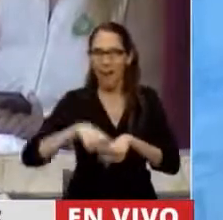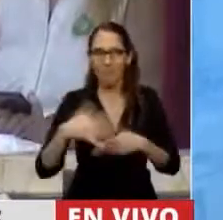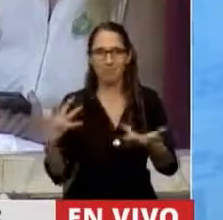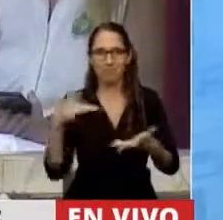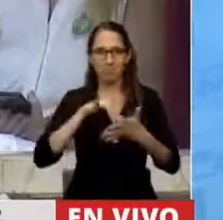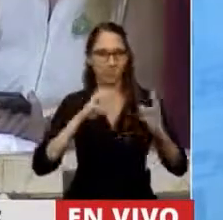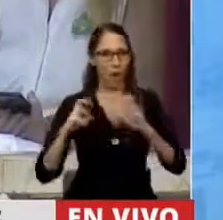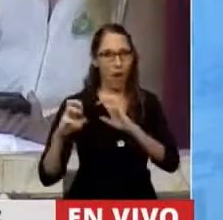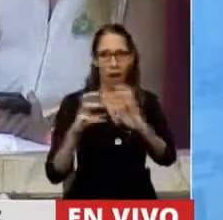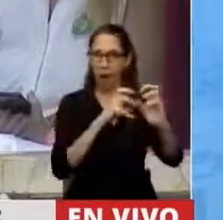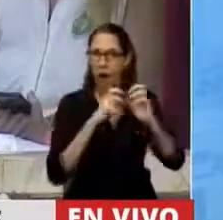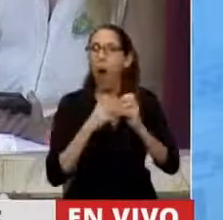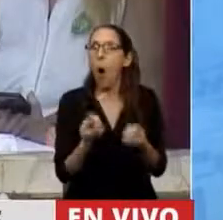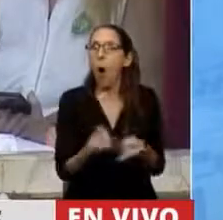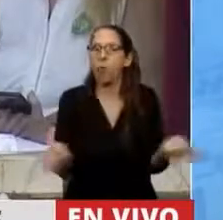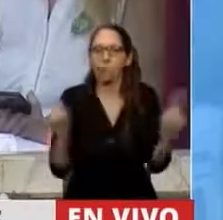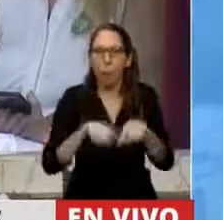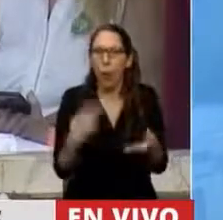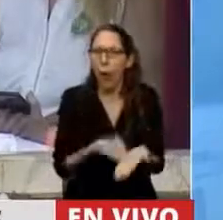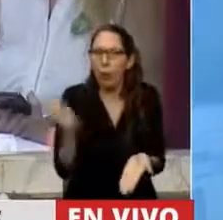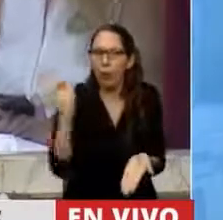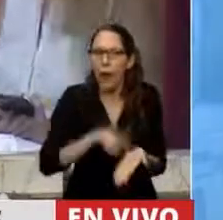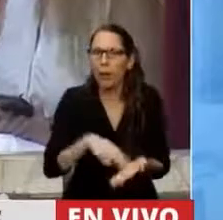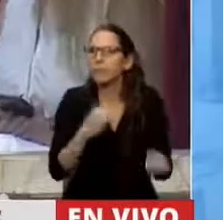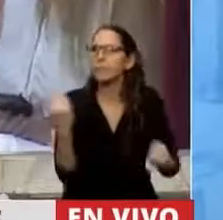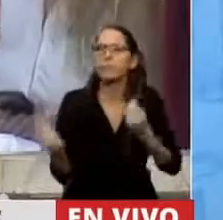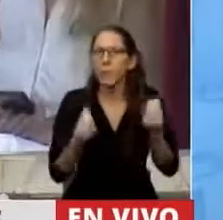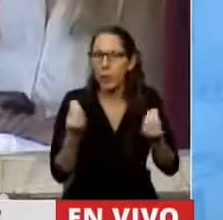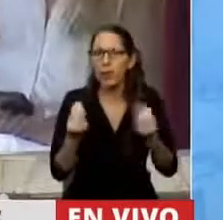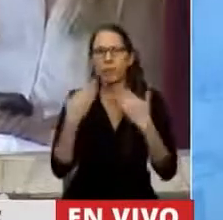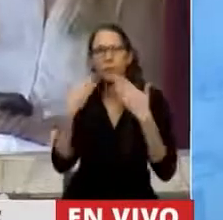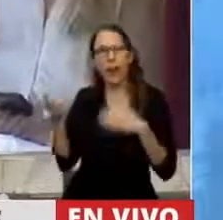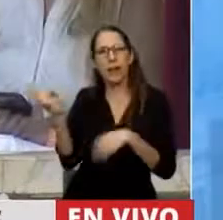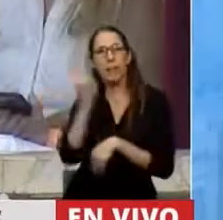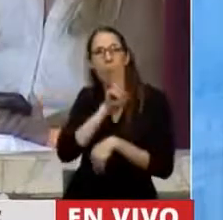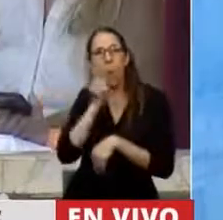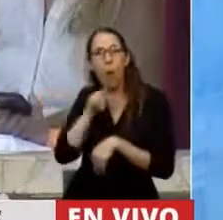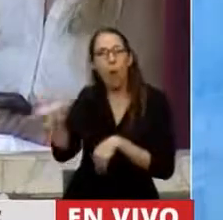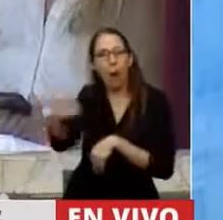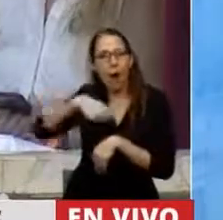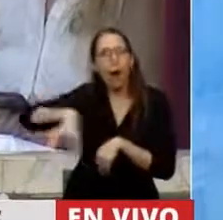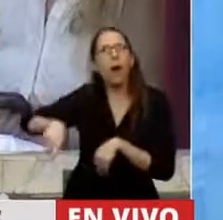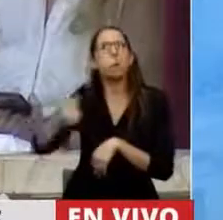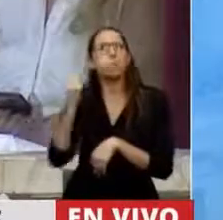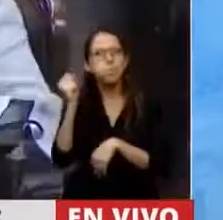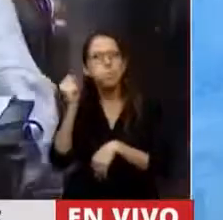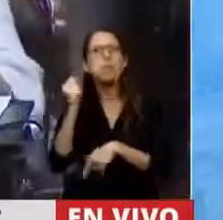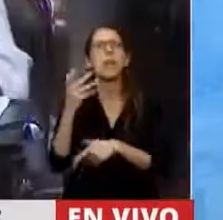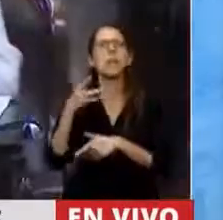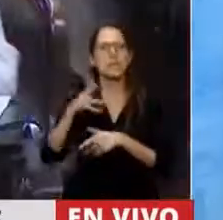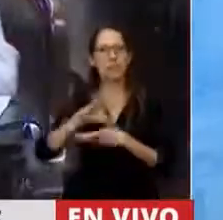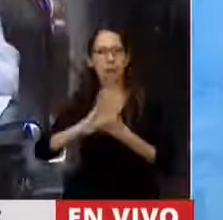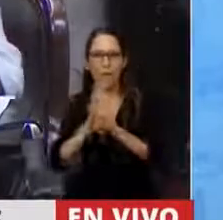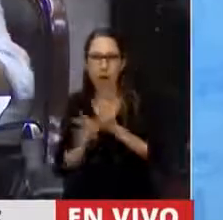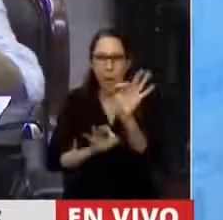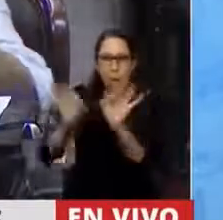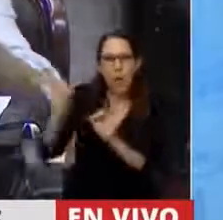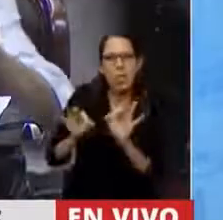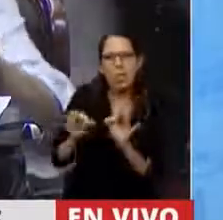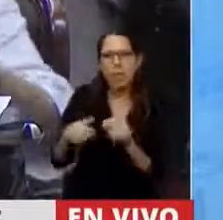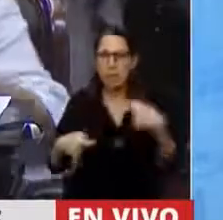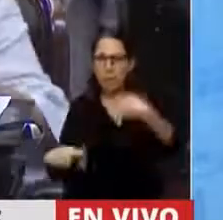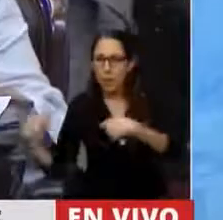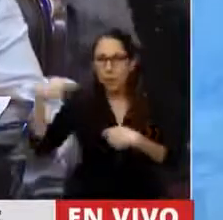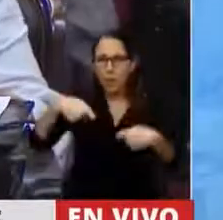este debate nuevamente, es por aquellas mujeres que supieron construir un proyecto de autoría colectiva